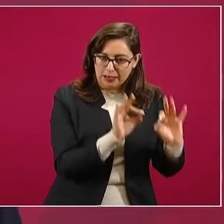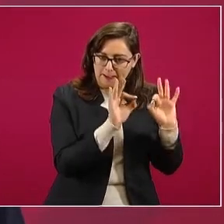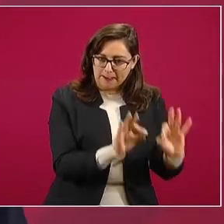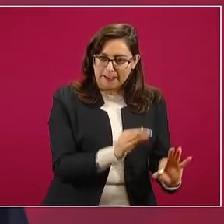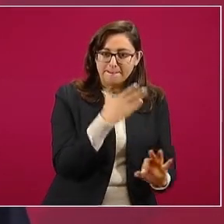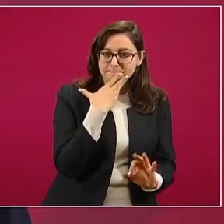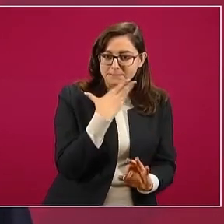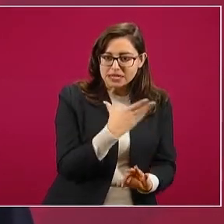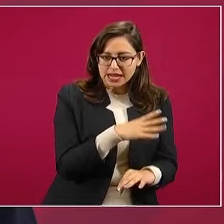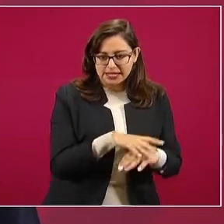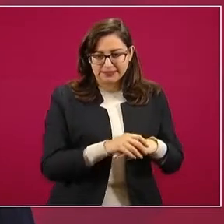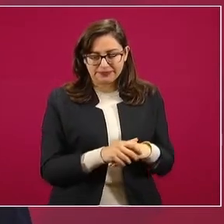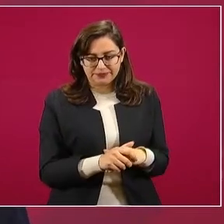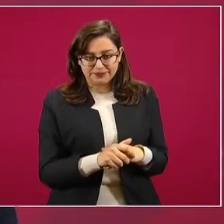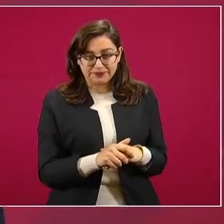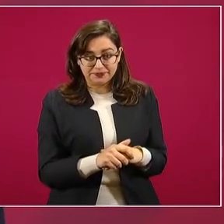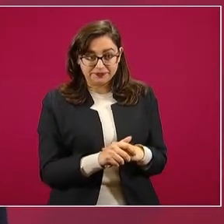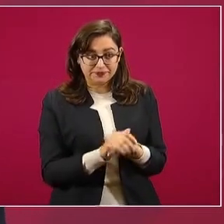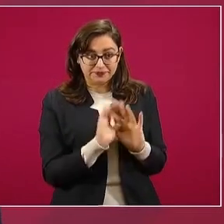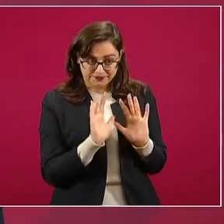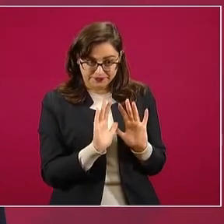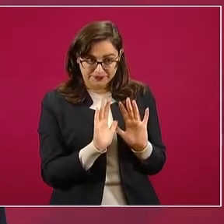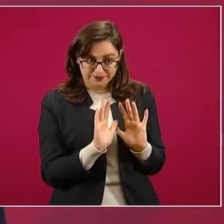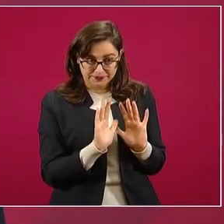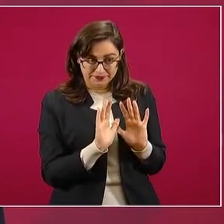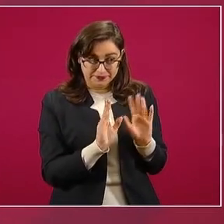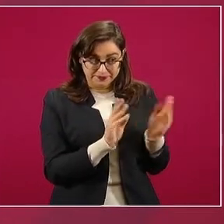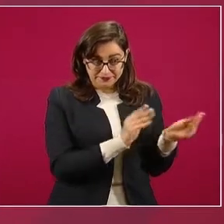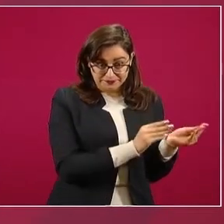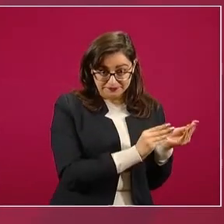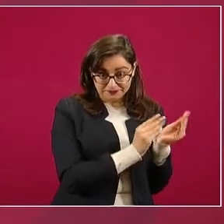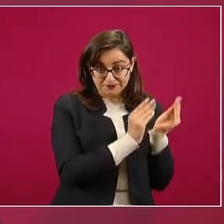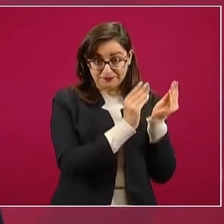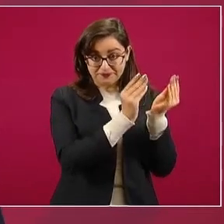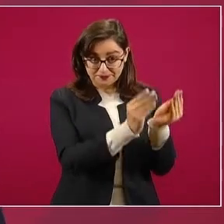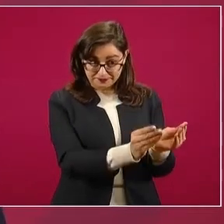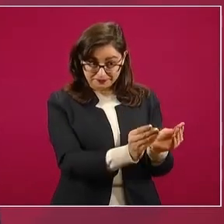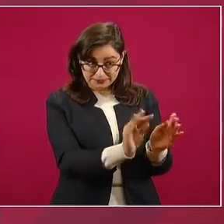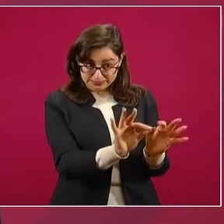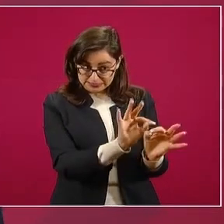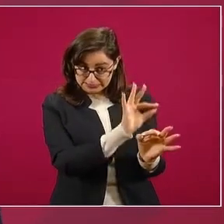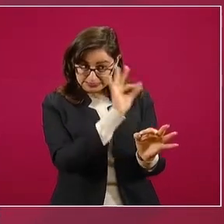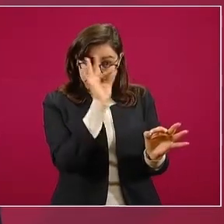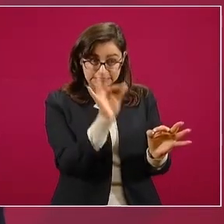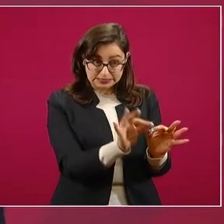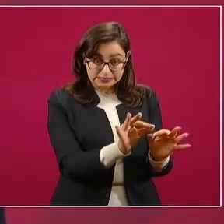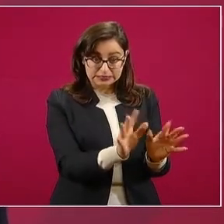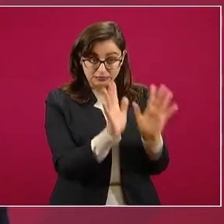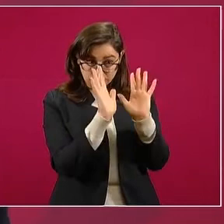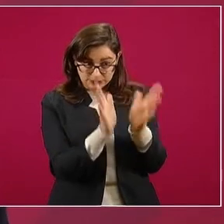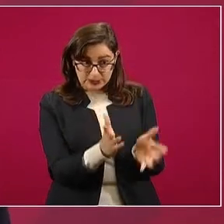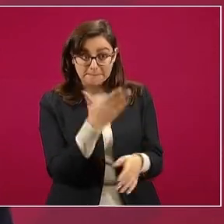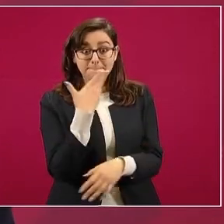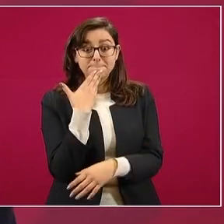Y ya cuando tengas ya el estudio hecho